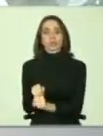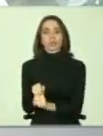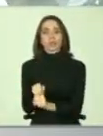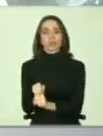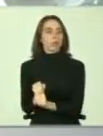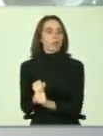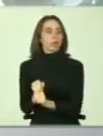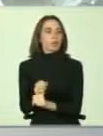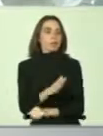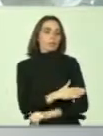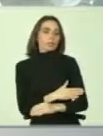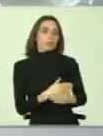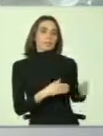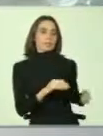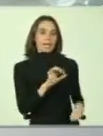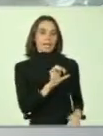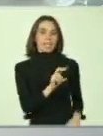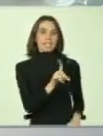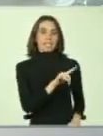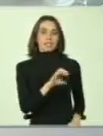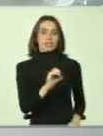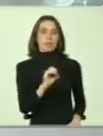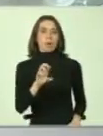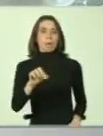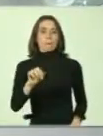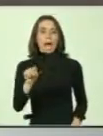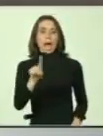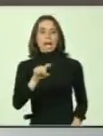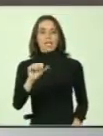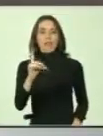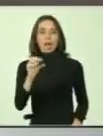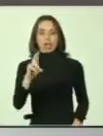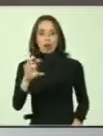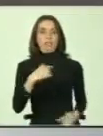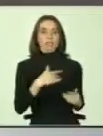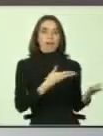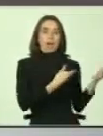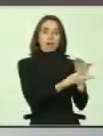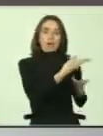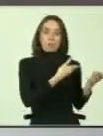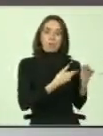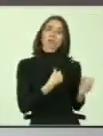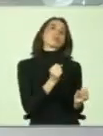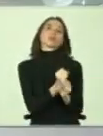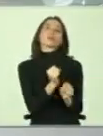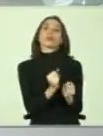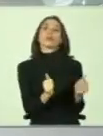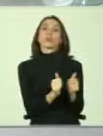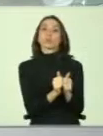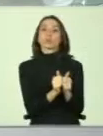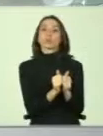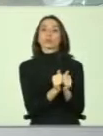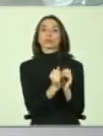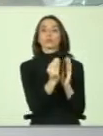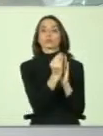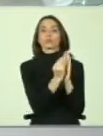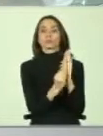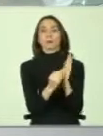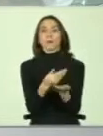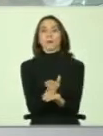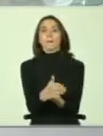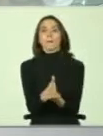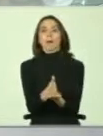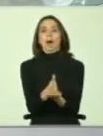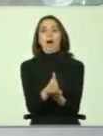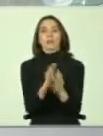acá a mi izquierda está Hesio Pasadores, con el cual también tuve la oportunidad de compartir. Y ya estamos trabajando juntos en establecer un plan